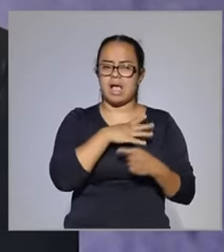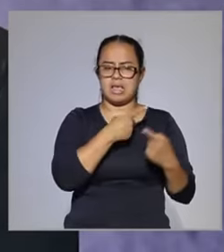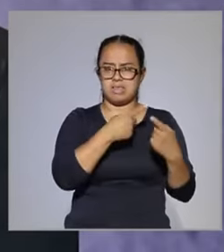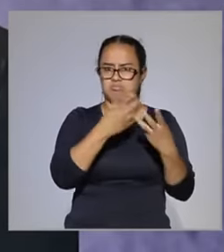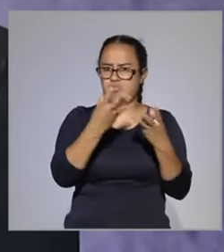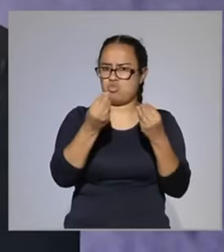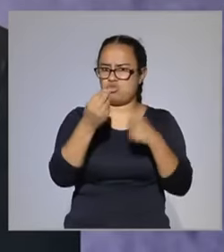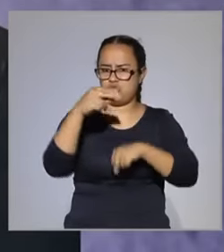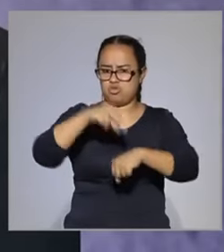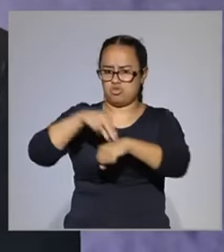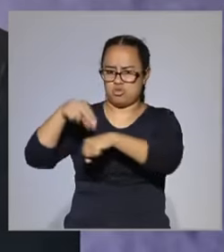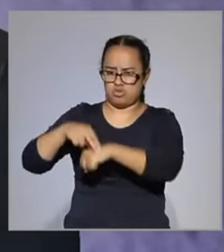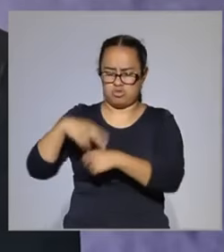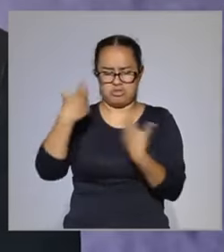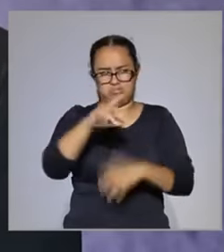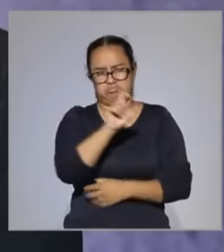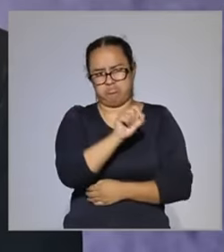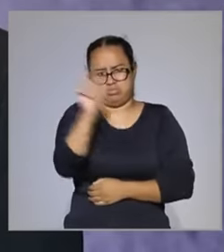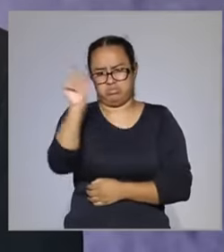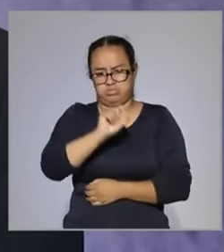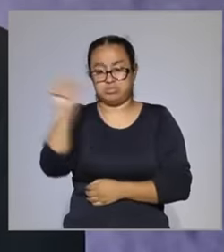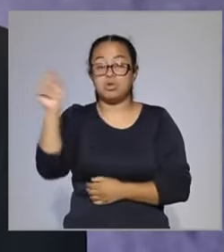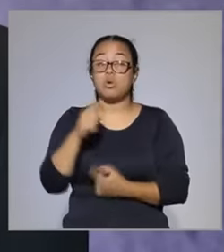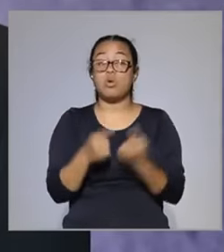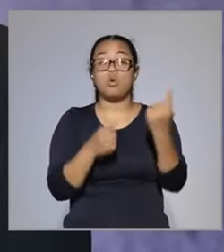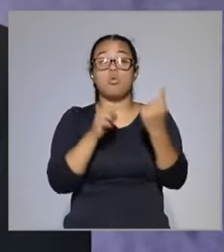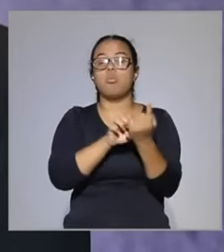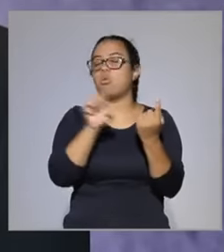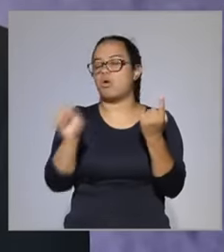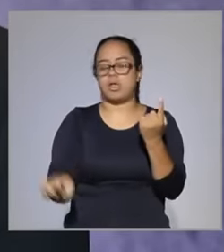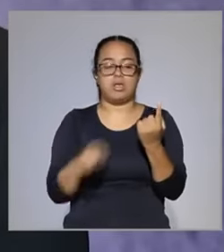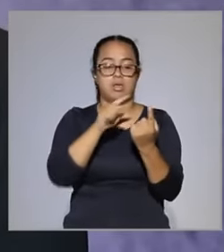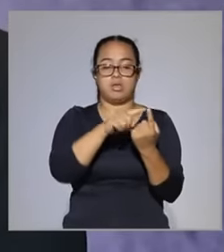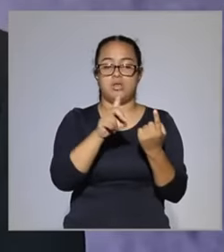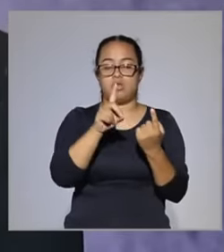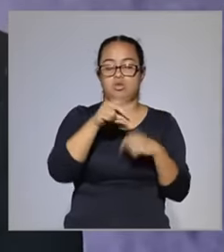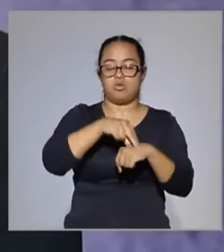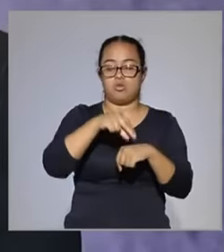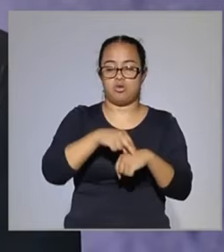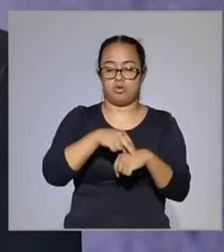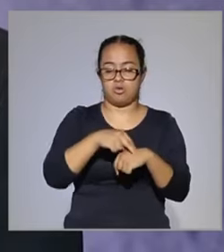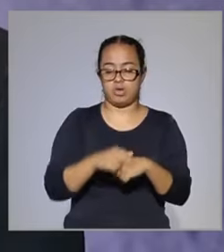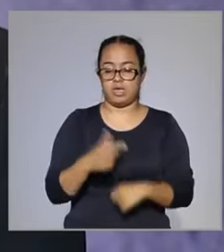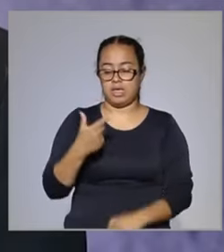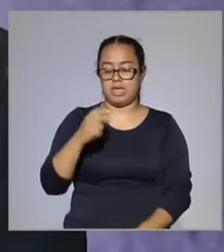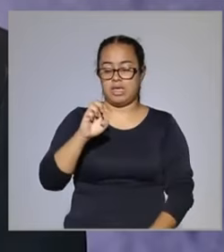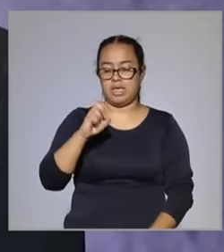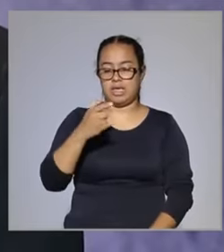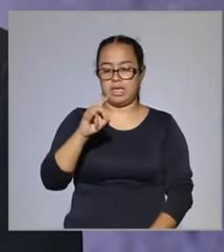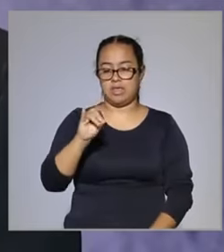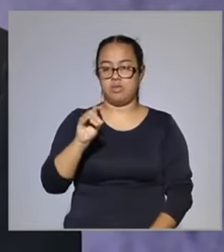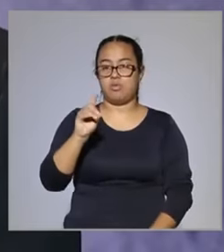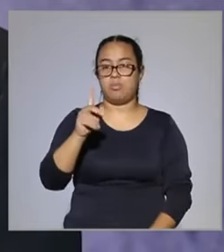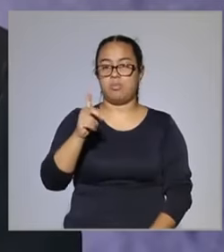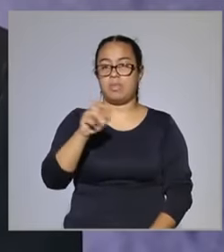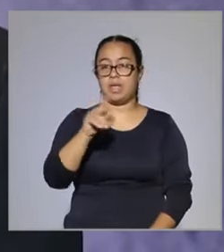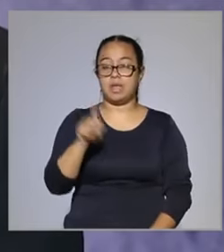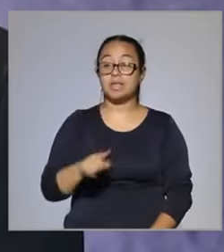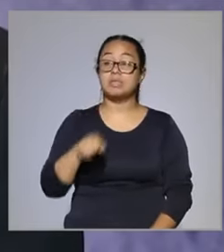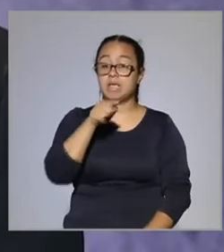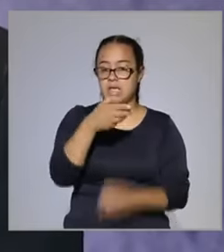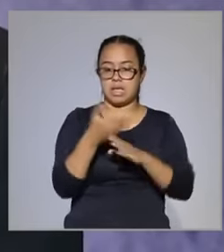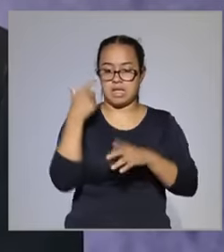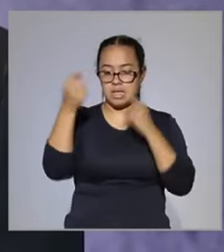médicos homeópatas en todo nuestro territorio. Uno de ellos por mencionar fue el doctor Eugenio G. Pérez, que fue egresado de nuestro plantel y que dio